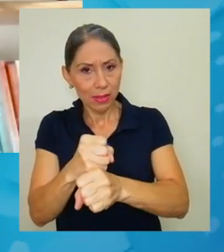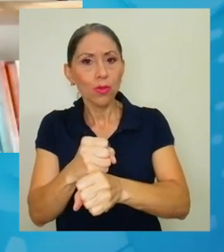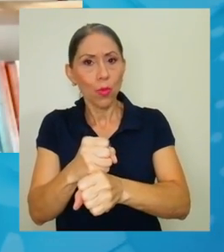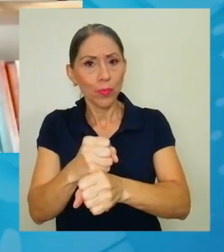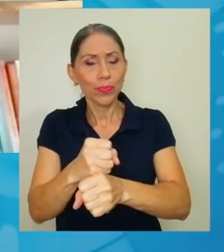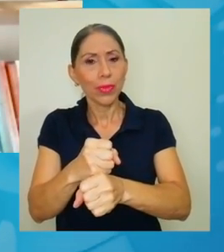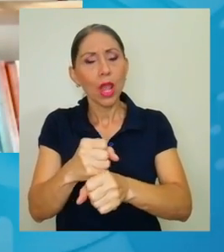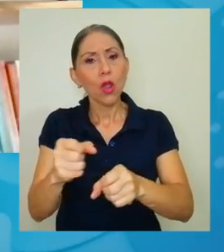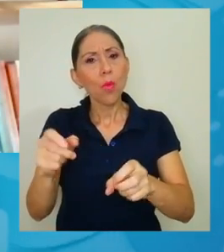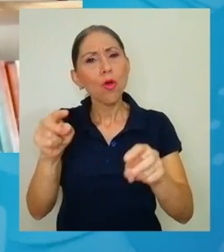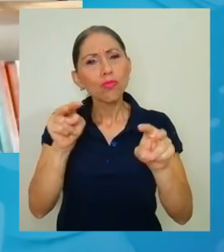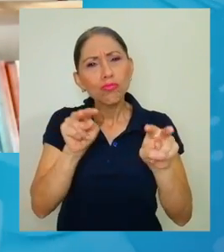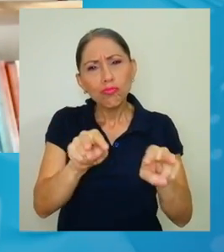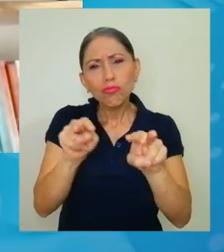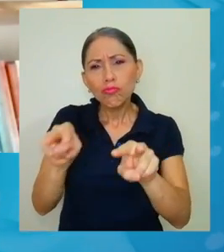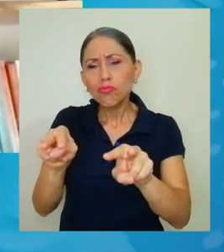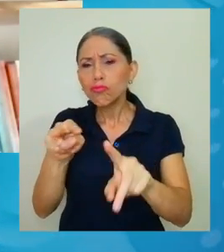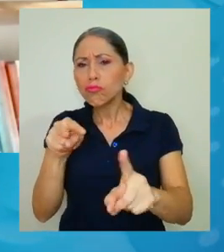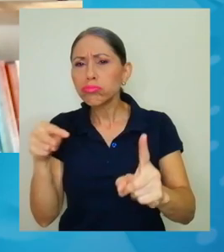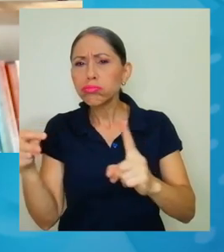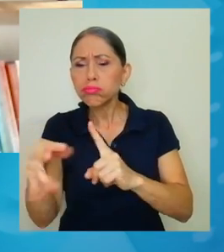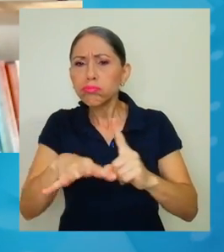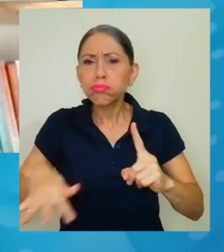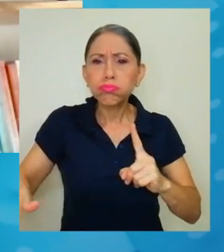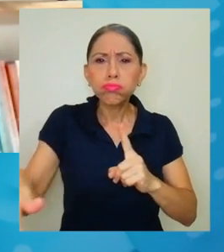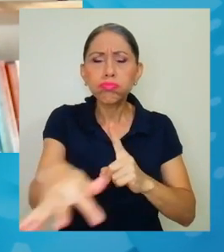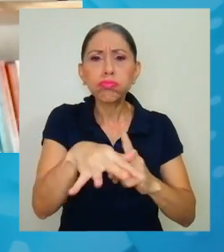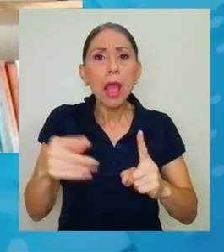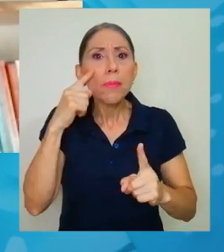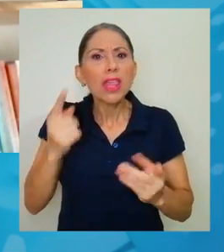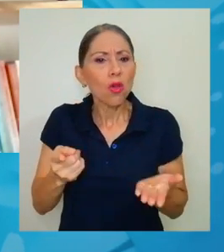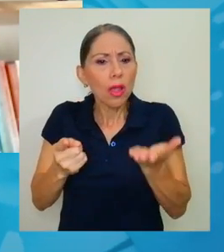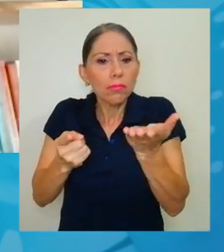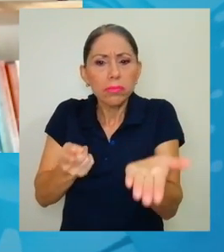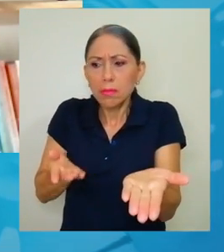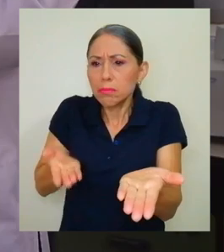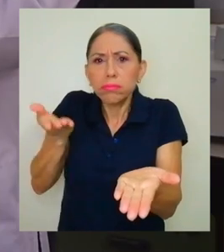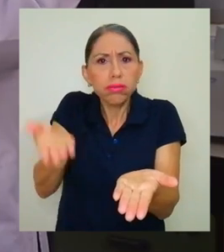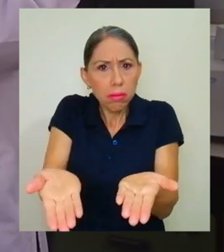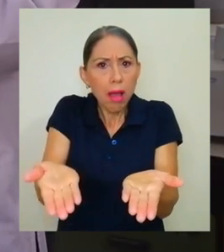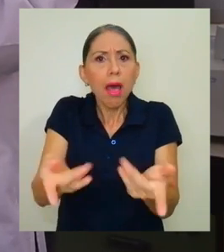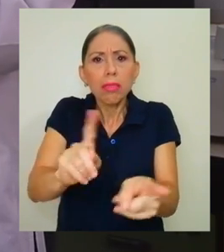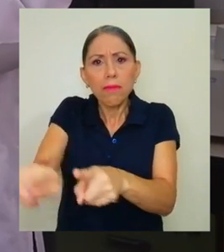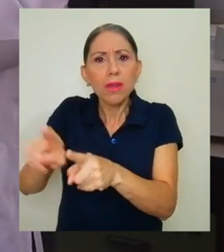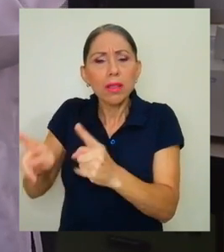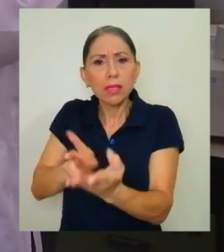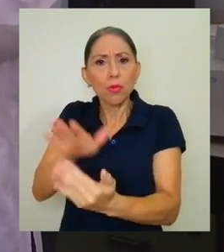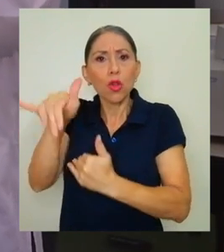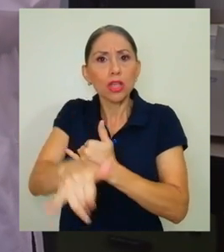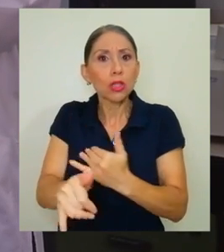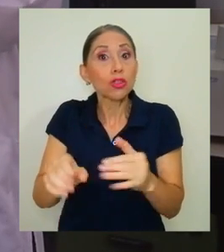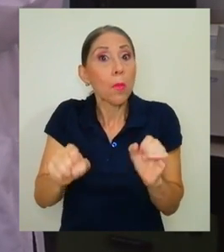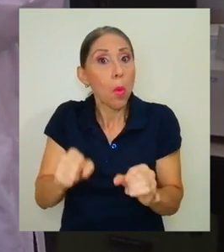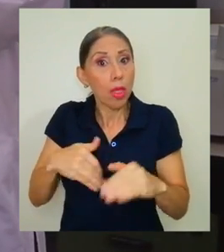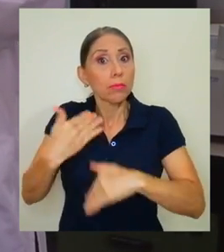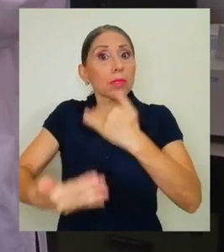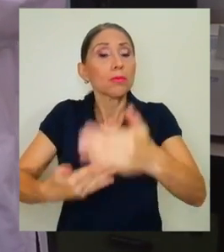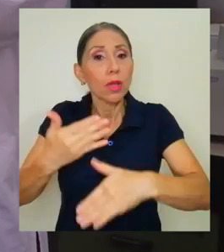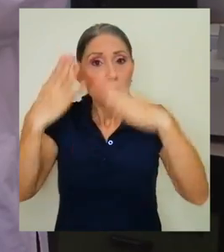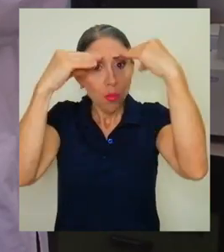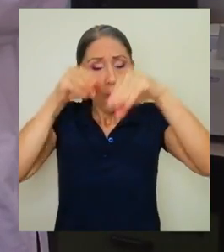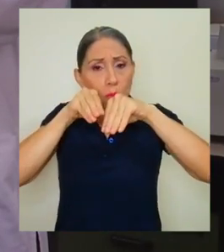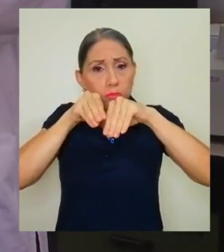lectura de entorno y búsqueda de contrapartes para los proyectos que tienen potencial de ser